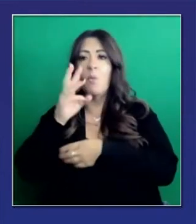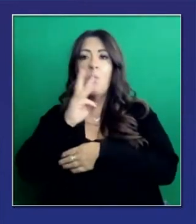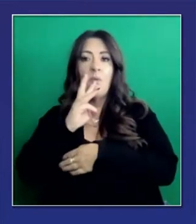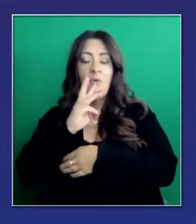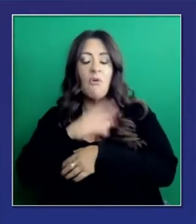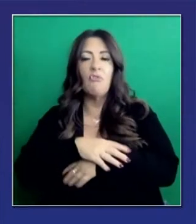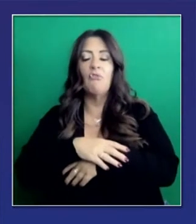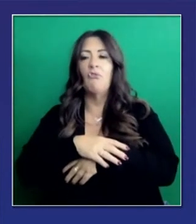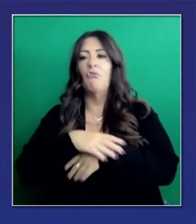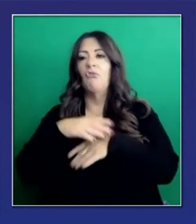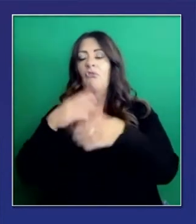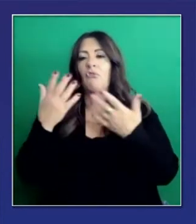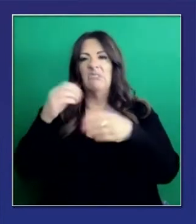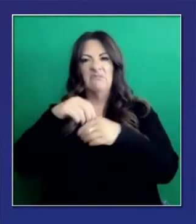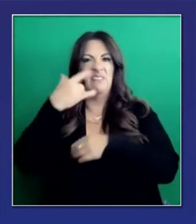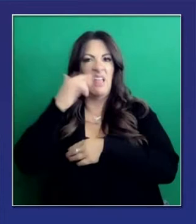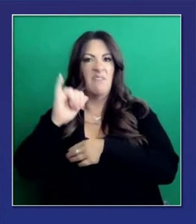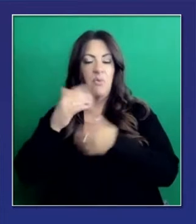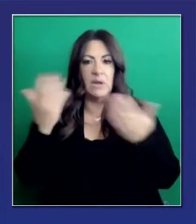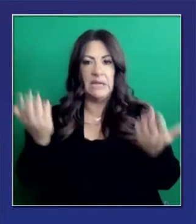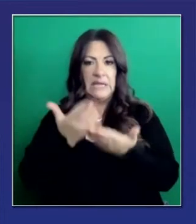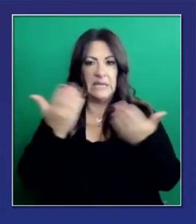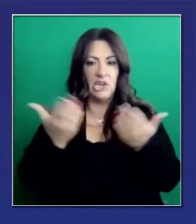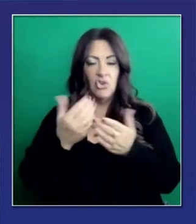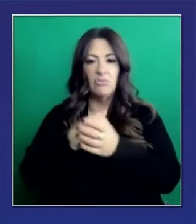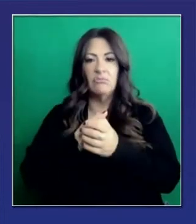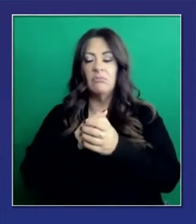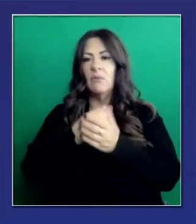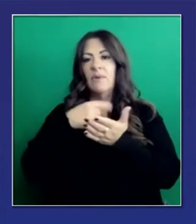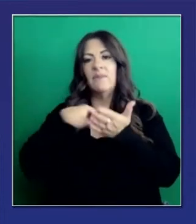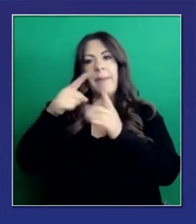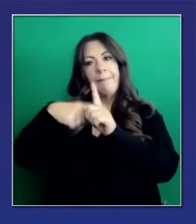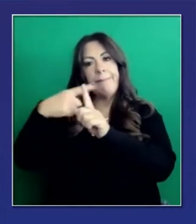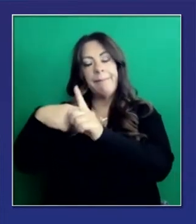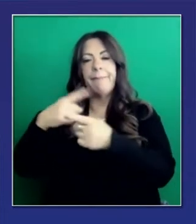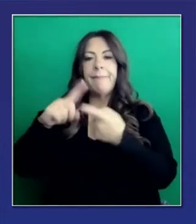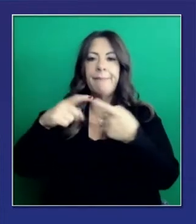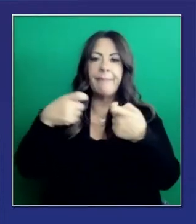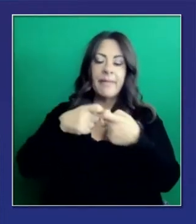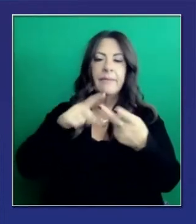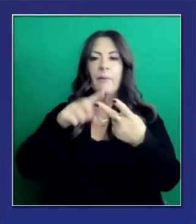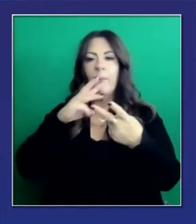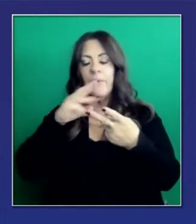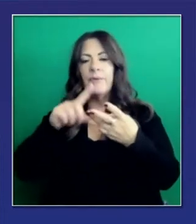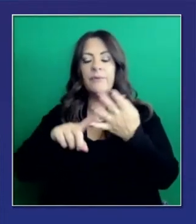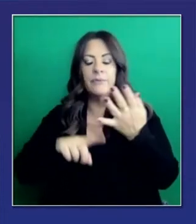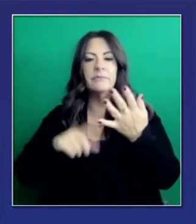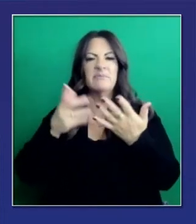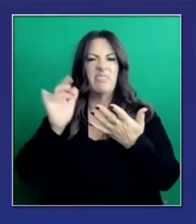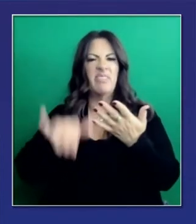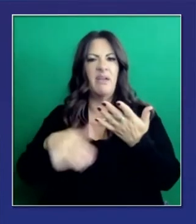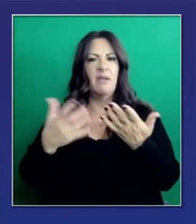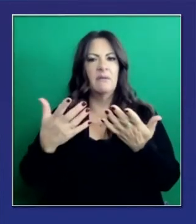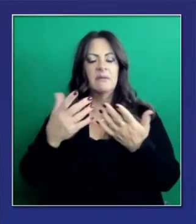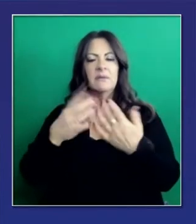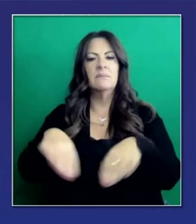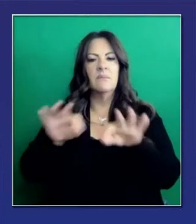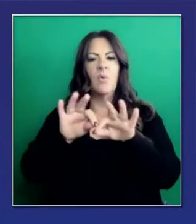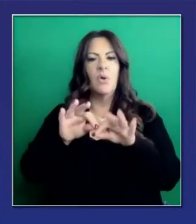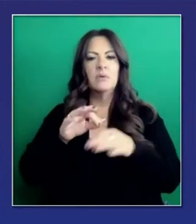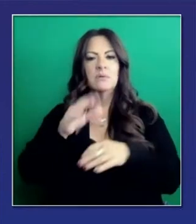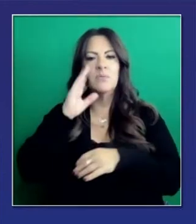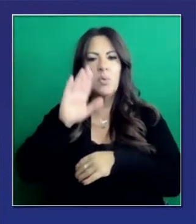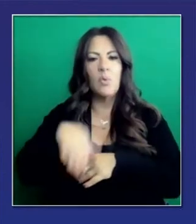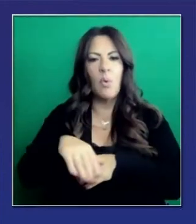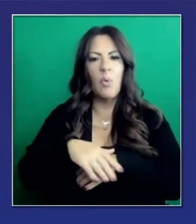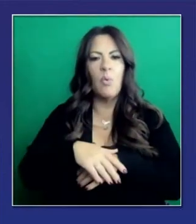en el estado. Eso ha sido mencionado y yo estoy agradecido al trabajo que ha sido hecho. Estos